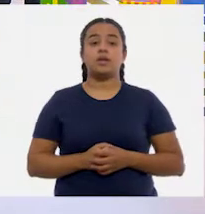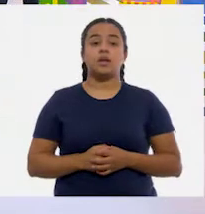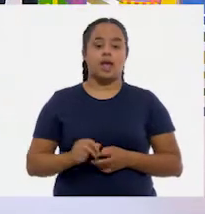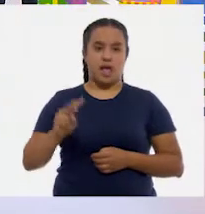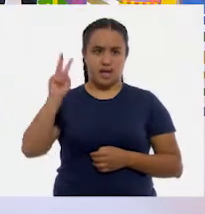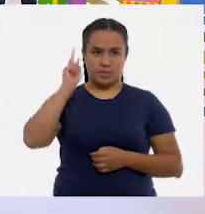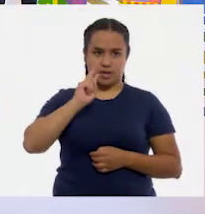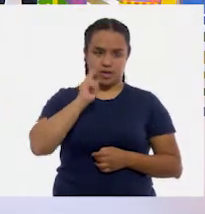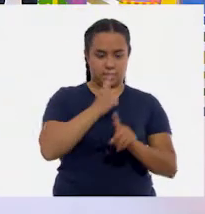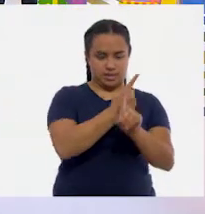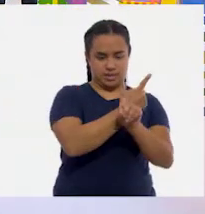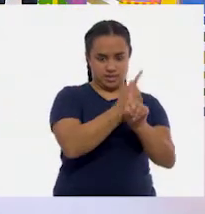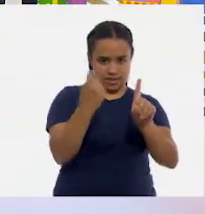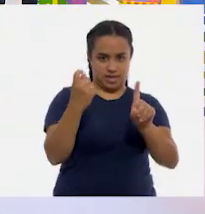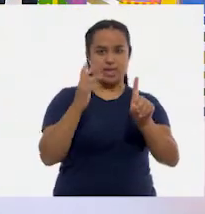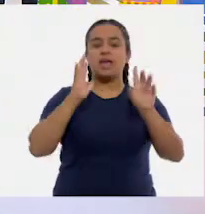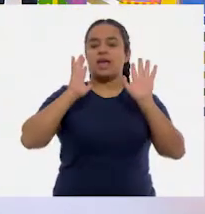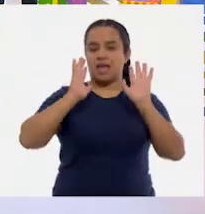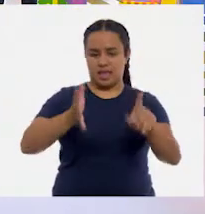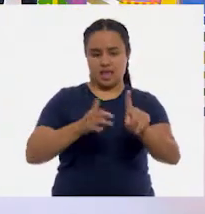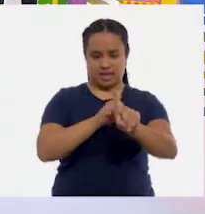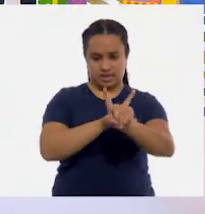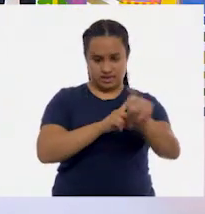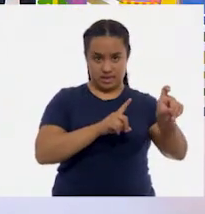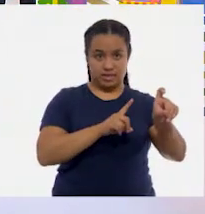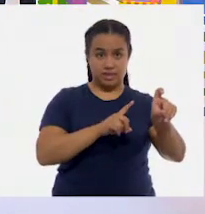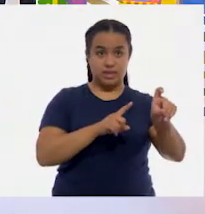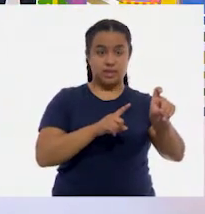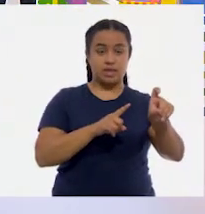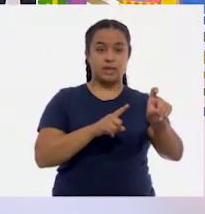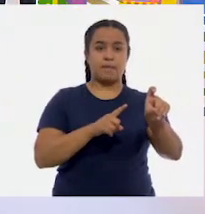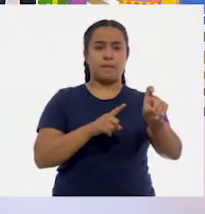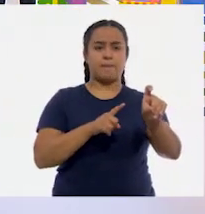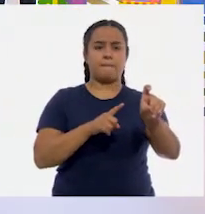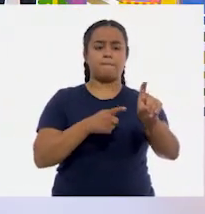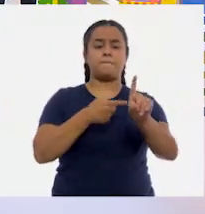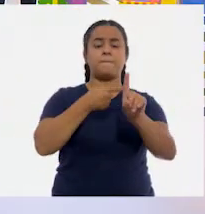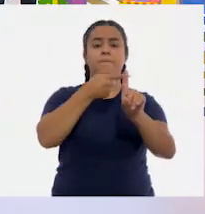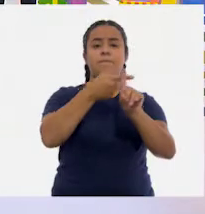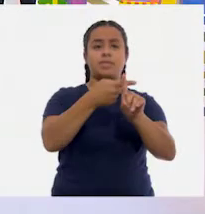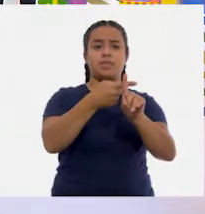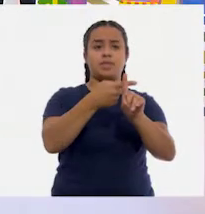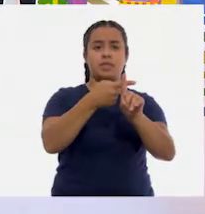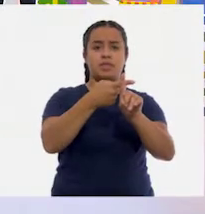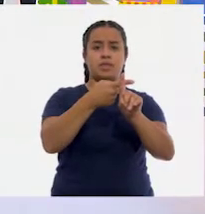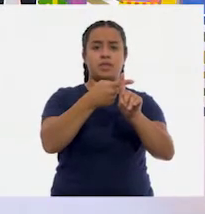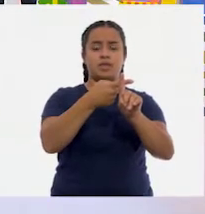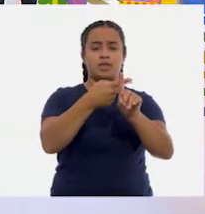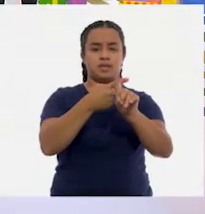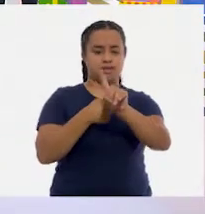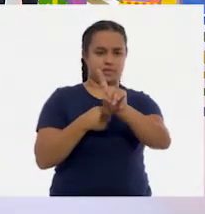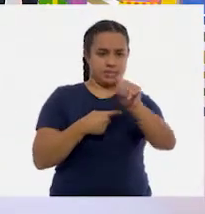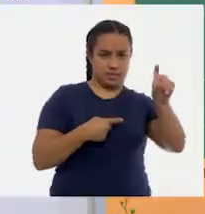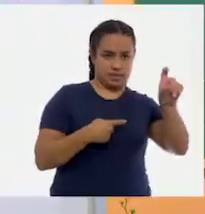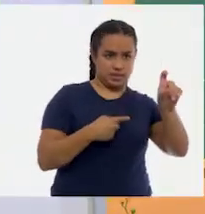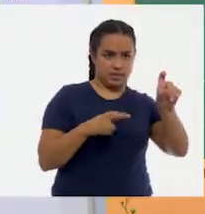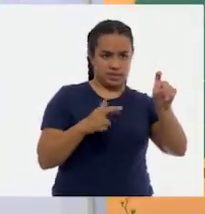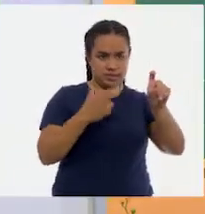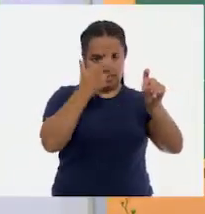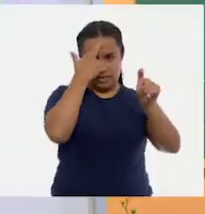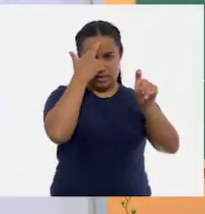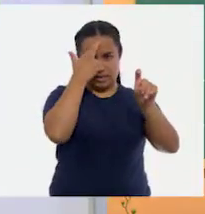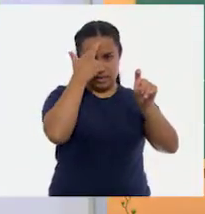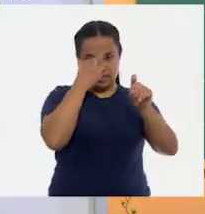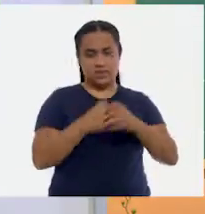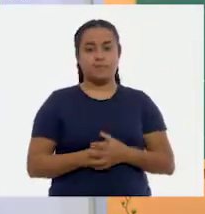empezamos con cien que ya los teníamos. Y si a cien le sumamos nuestra primer centena, recuerden que tenemos dos centenas